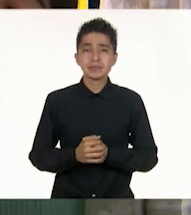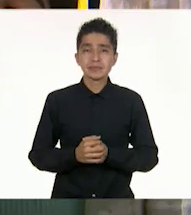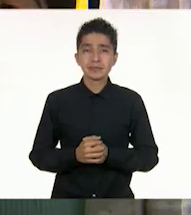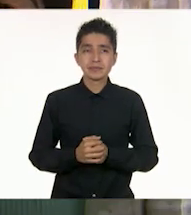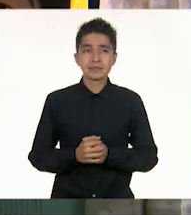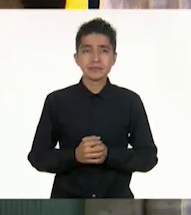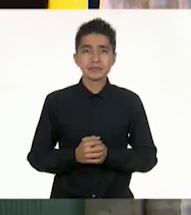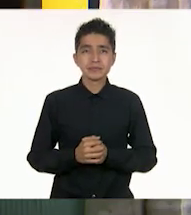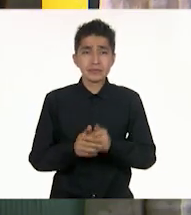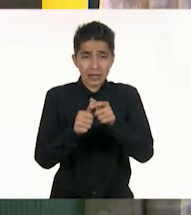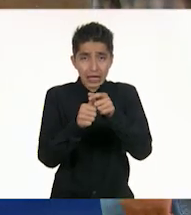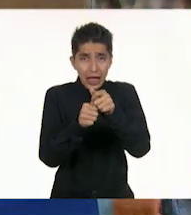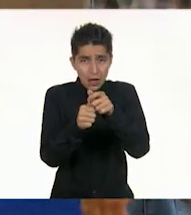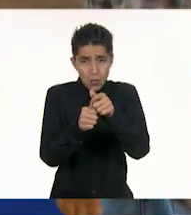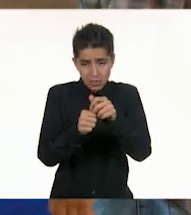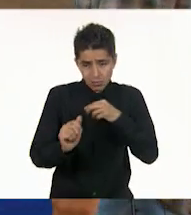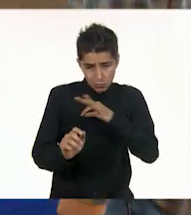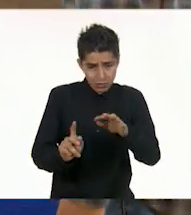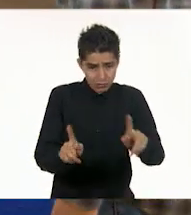¿Me das unos cacahuates, por favor?